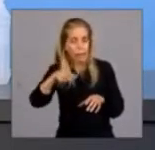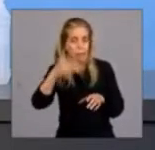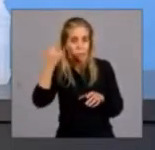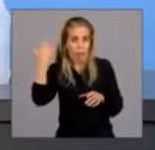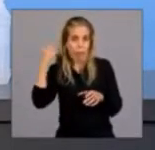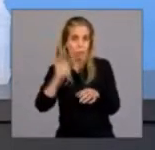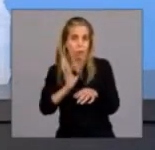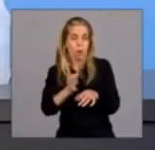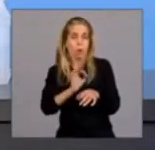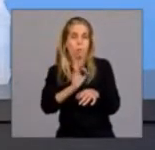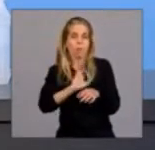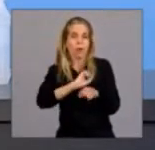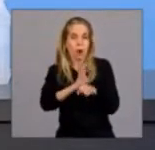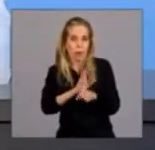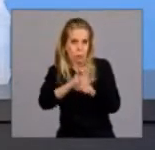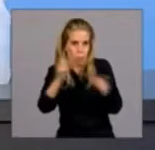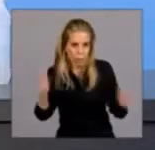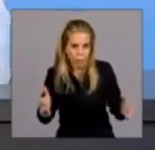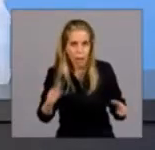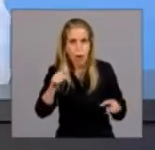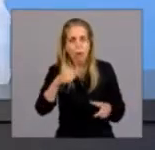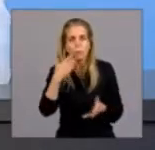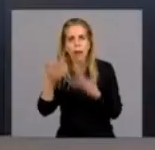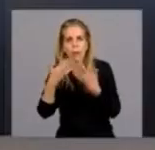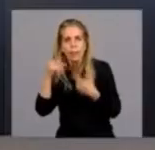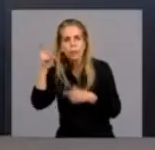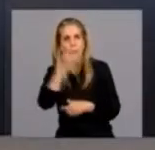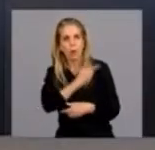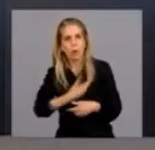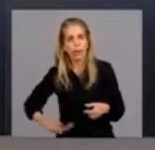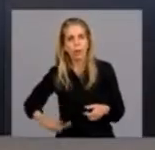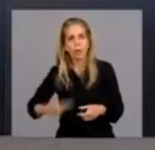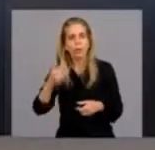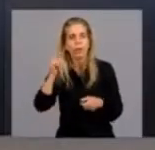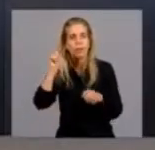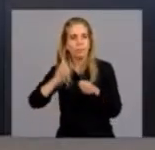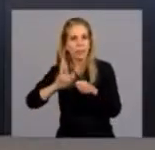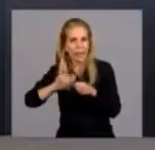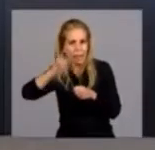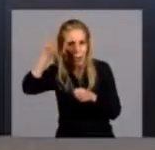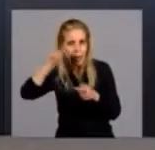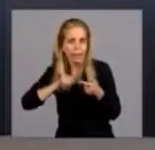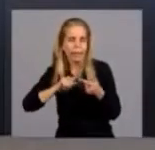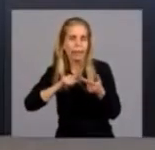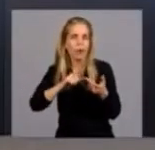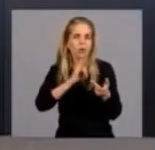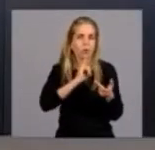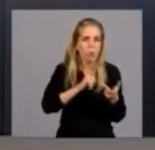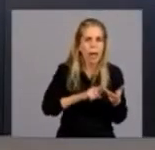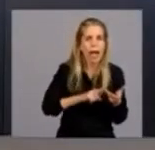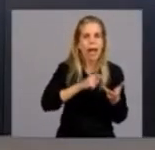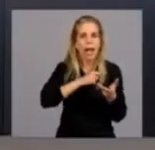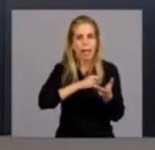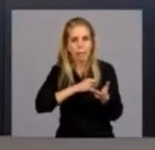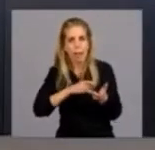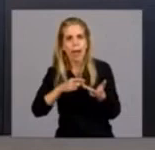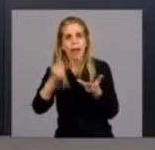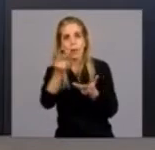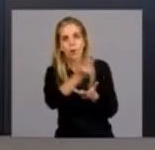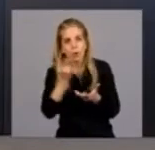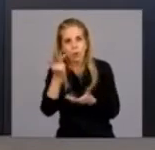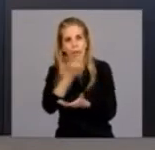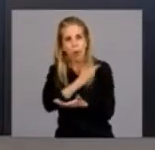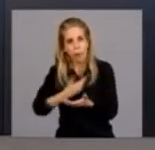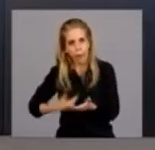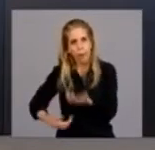Hoy hablando con el gobernador de Santiago del Estero y con el gobernador de Tucumán y también con el gobernador de Catamarca, me hablaba de muchas